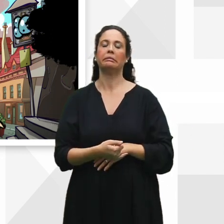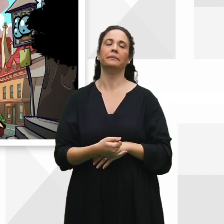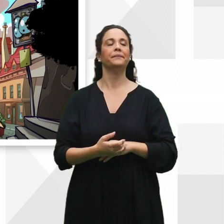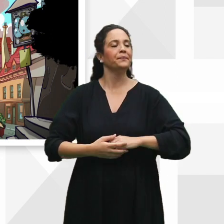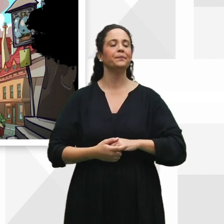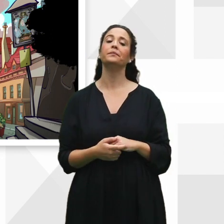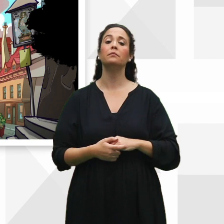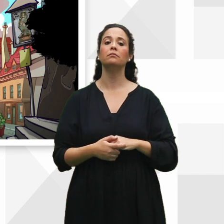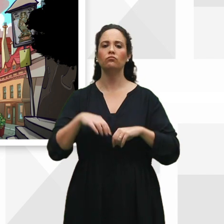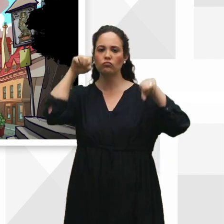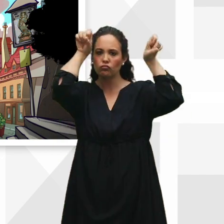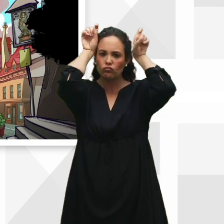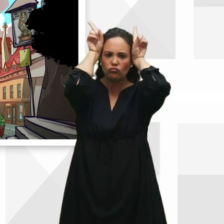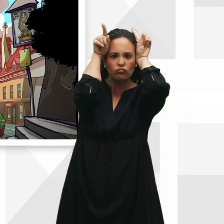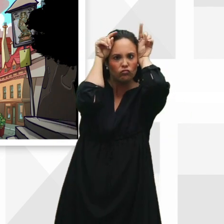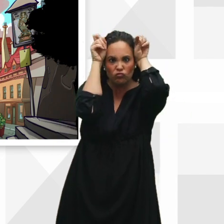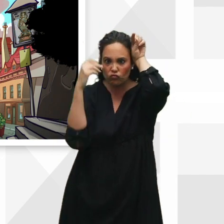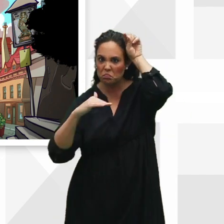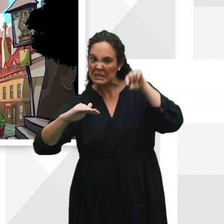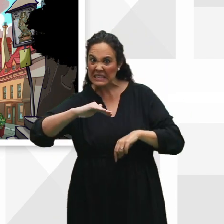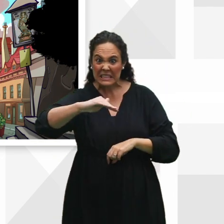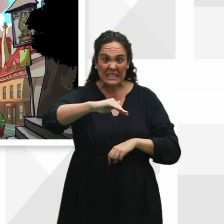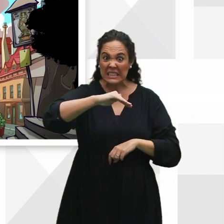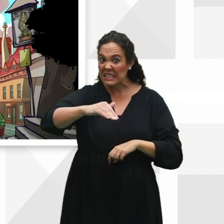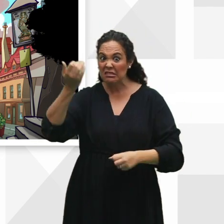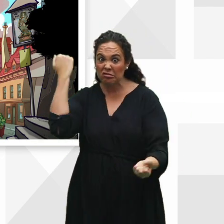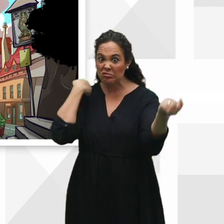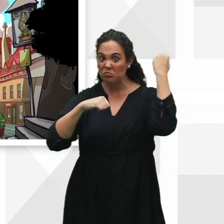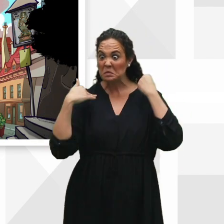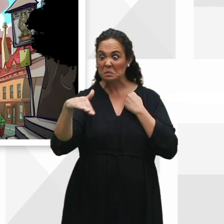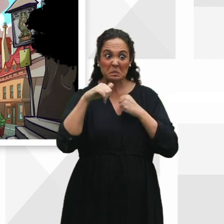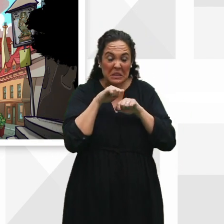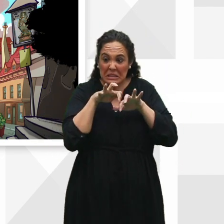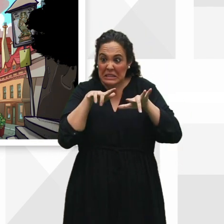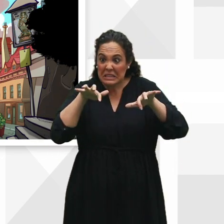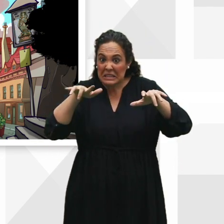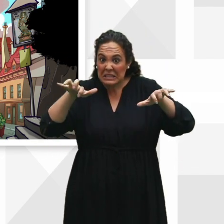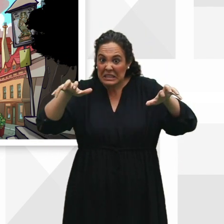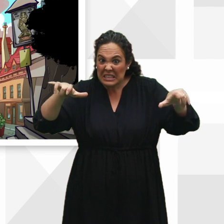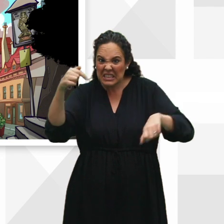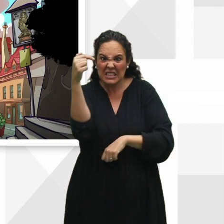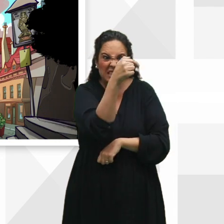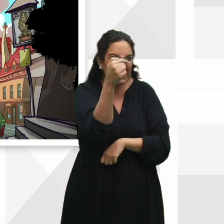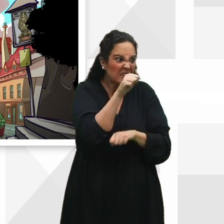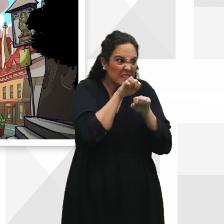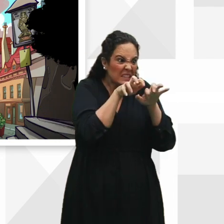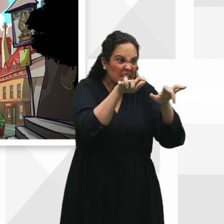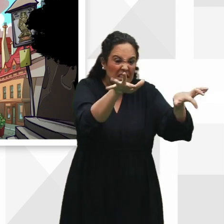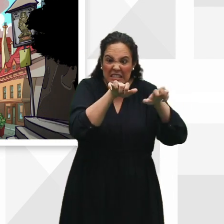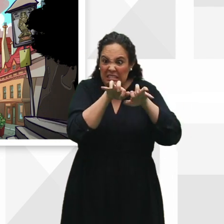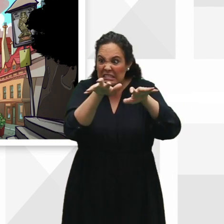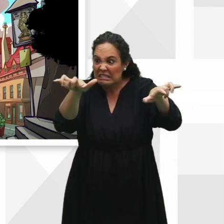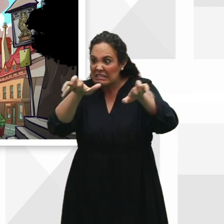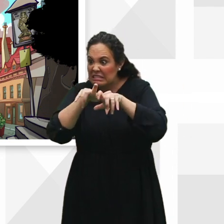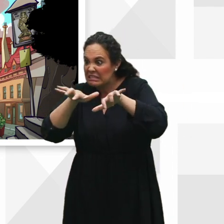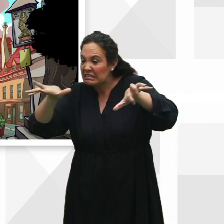Los malvados alienígenas, creadores de malas conductas, extendieron su negatividad a todos los habitantes adultos.